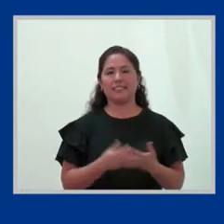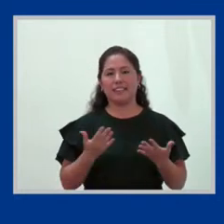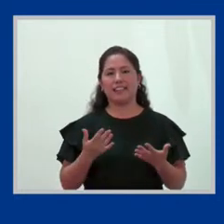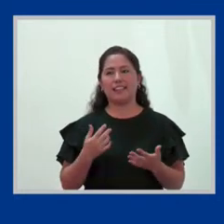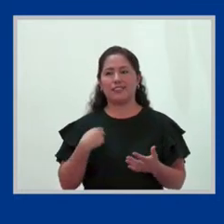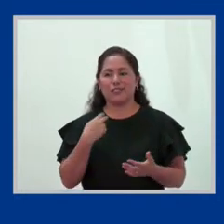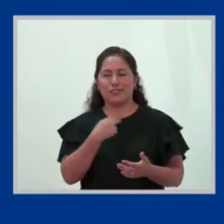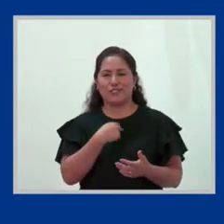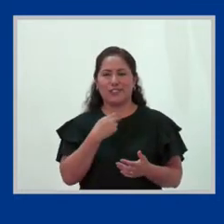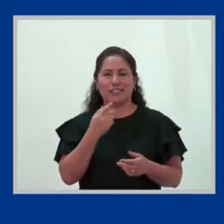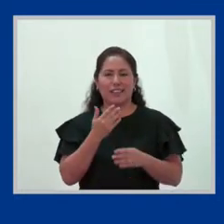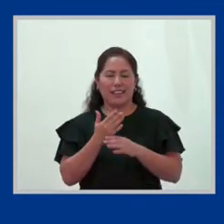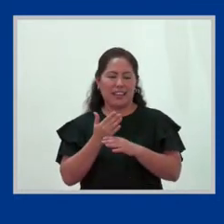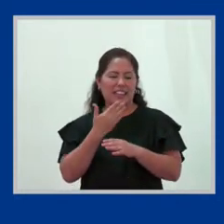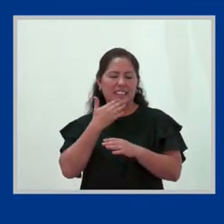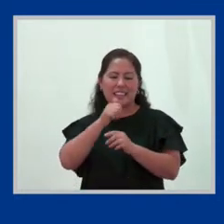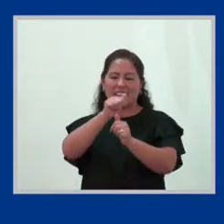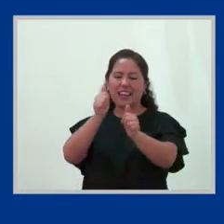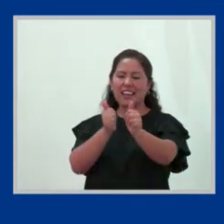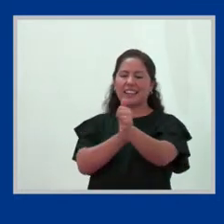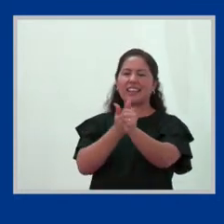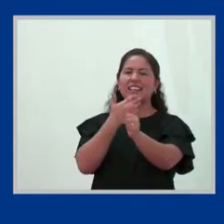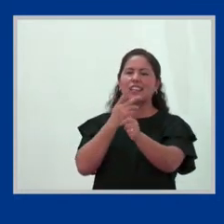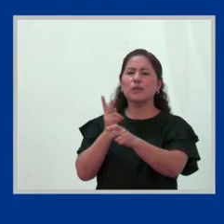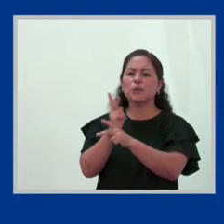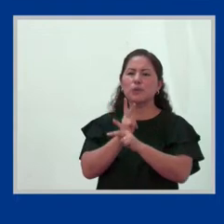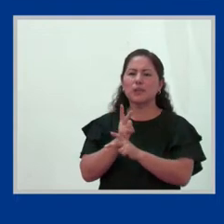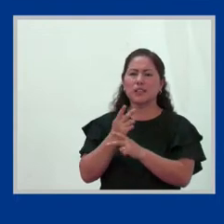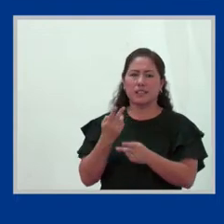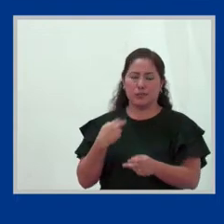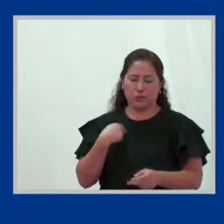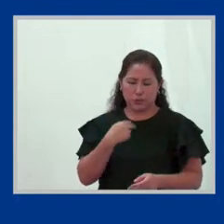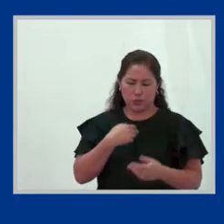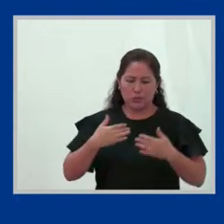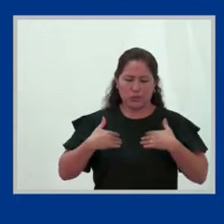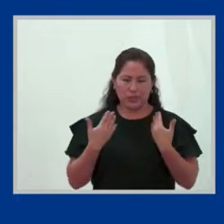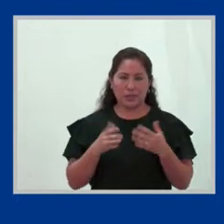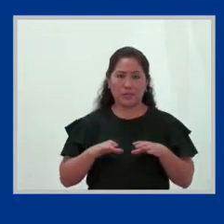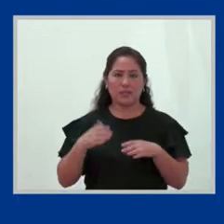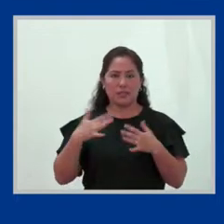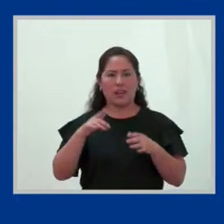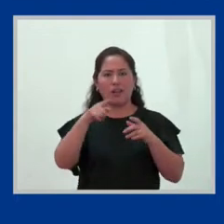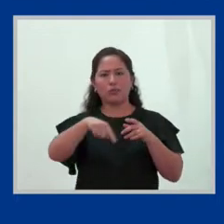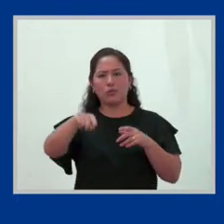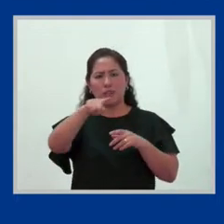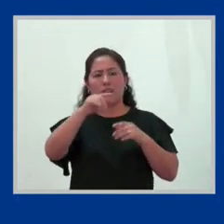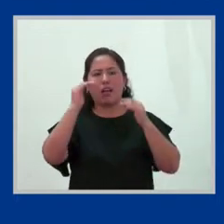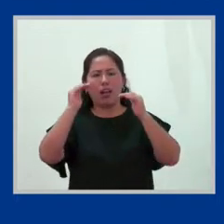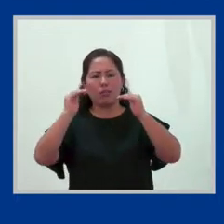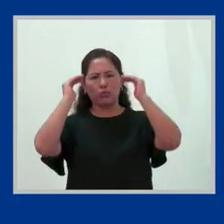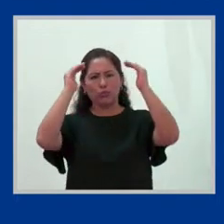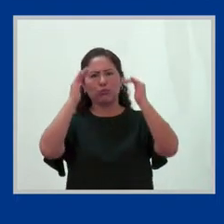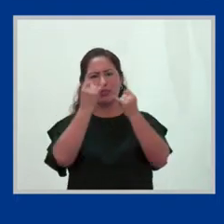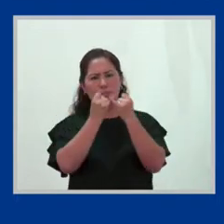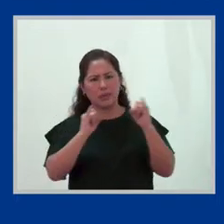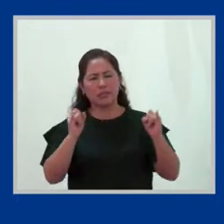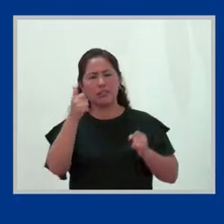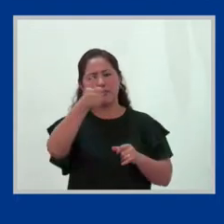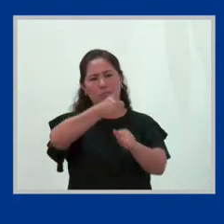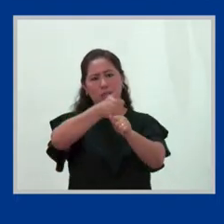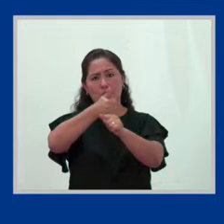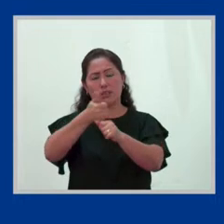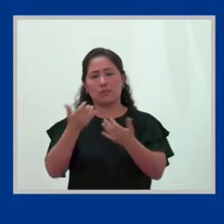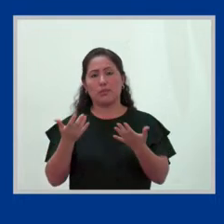trabajo detrás de nuestro propio cuidado. Y nosotros lo podemos hacer porque todos somos adultos, somos adultos independientes, autónomos,